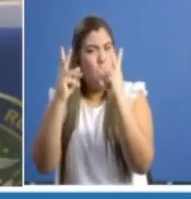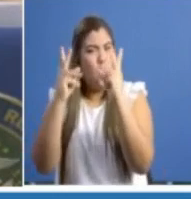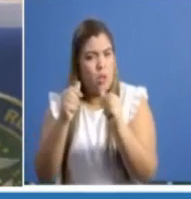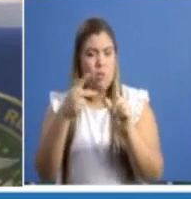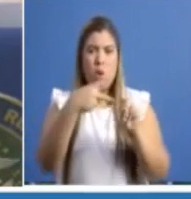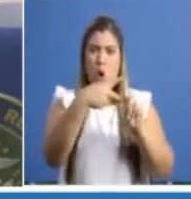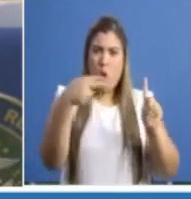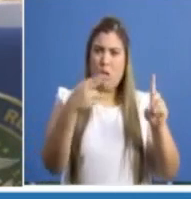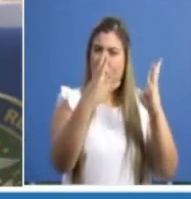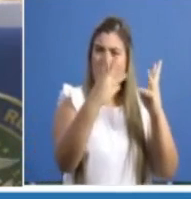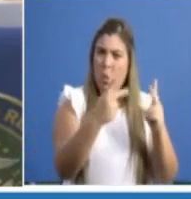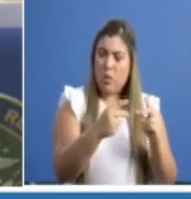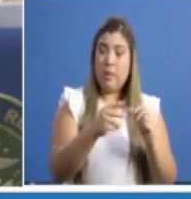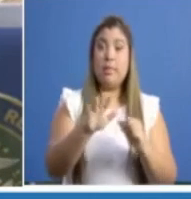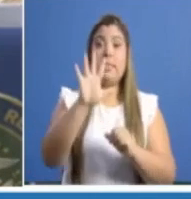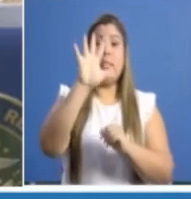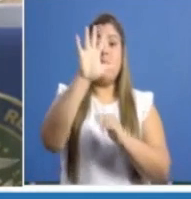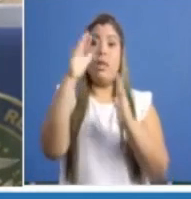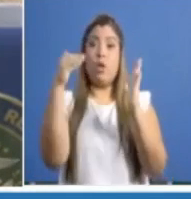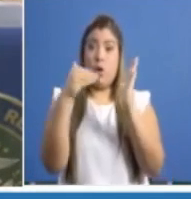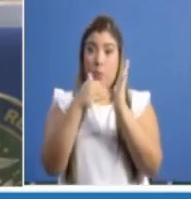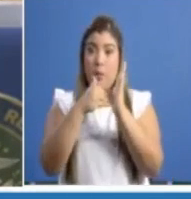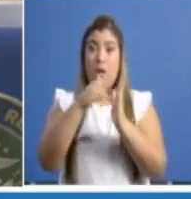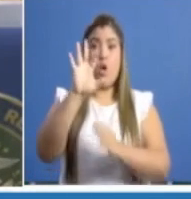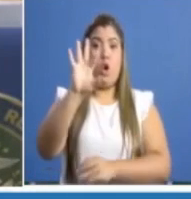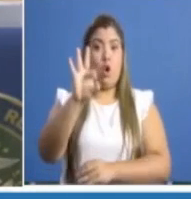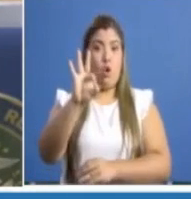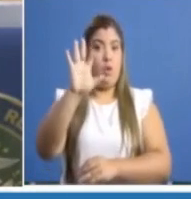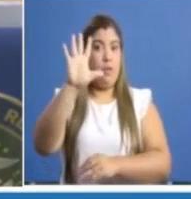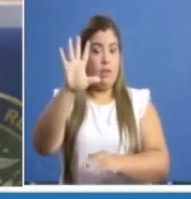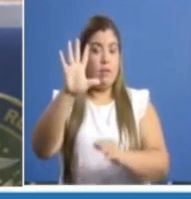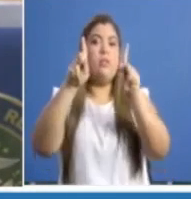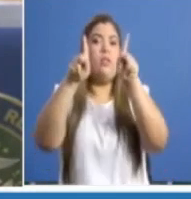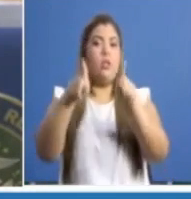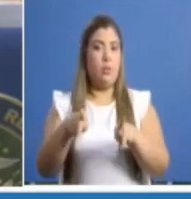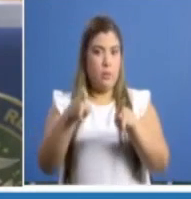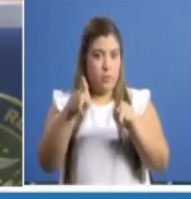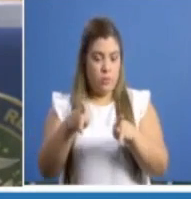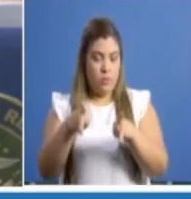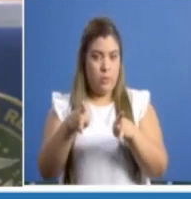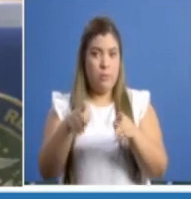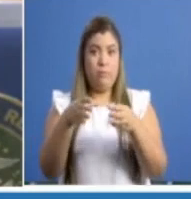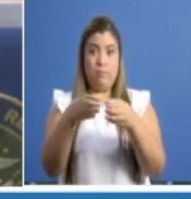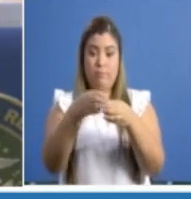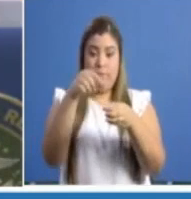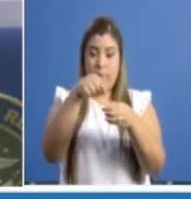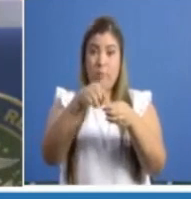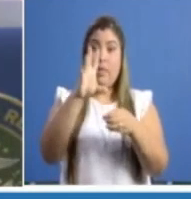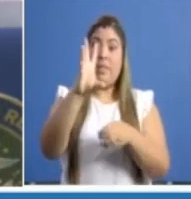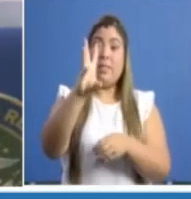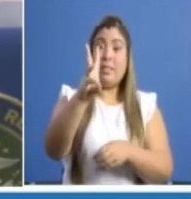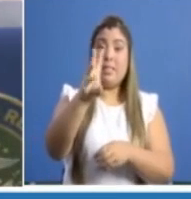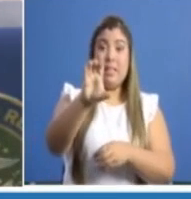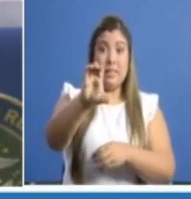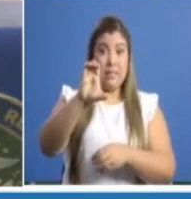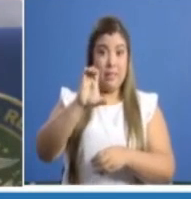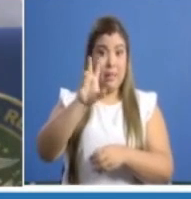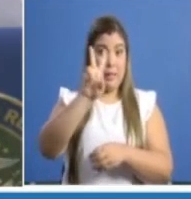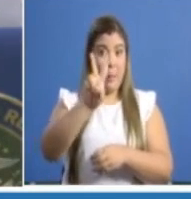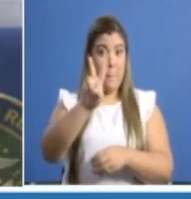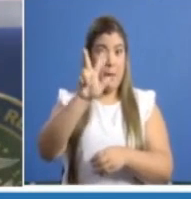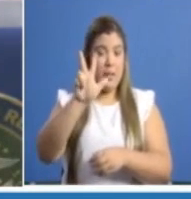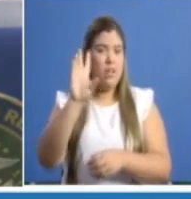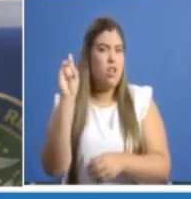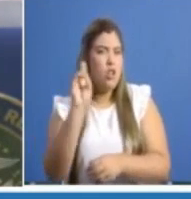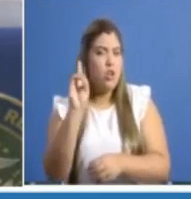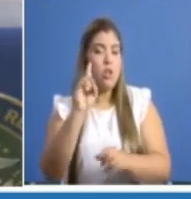hoteles 5.095 personas, de las cuales 623 están